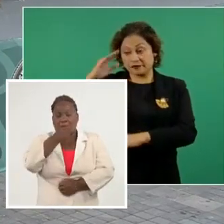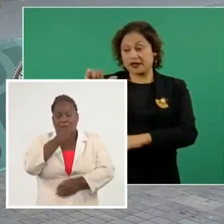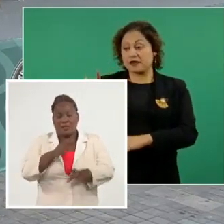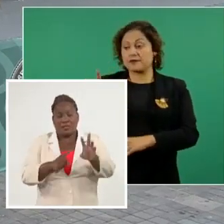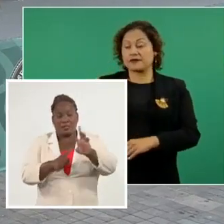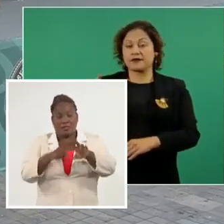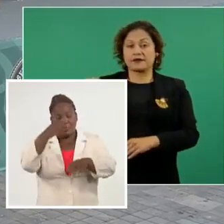Shelton Tassé.